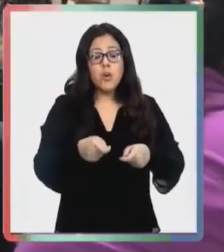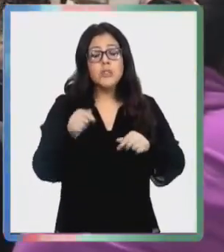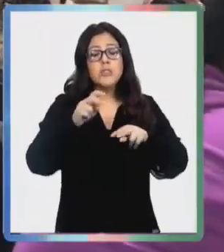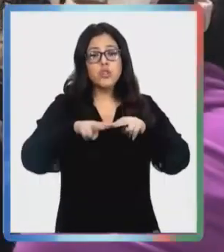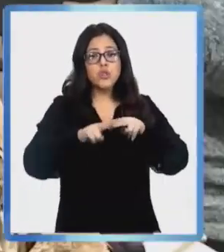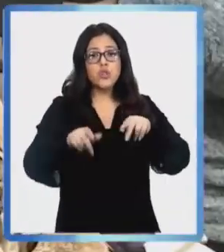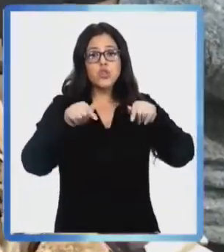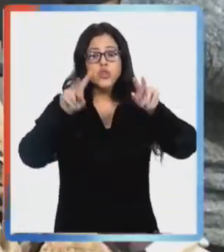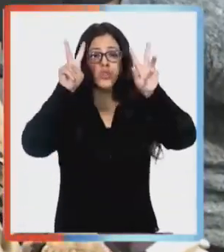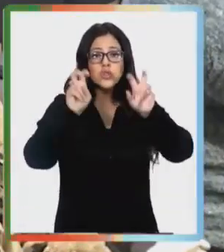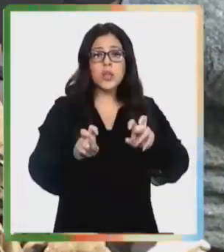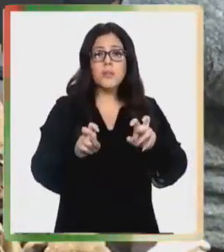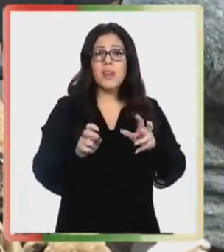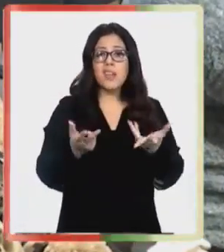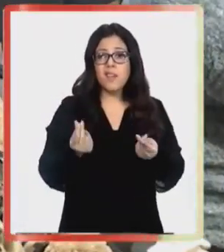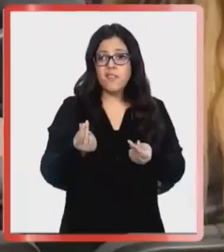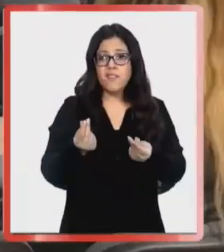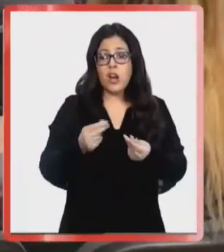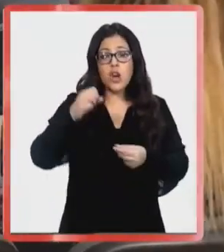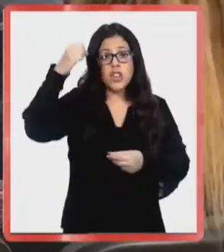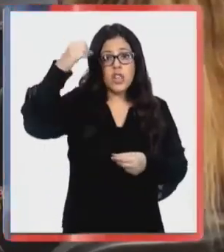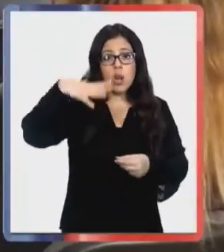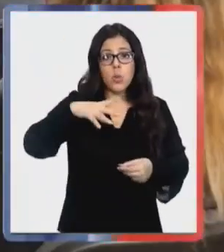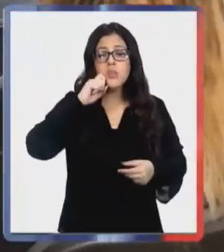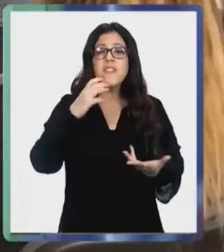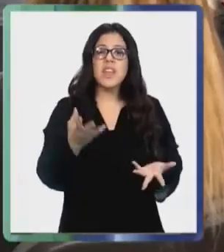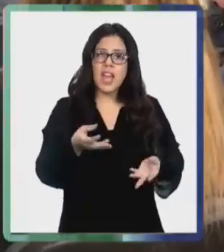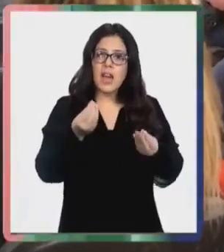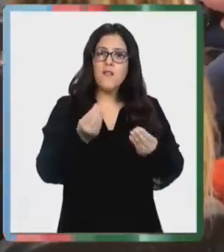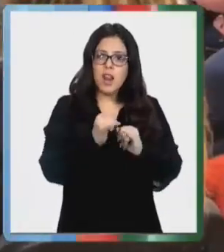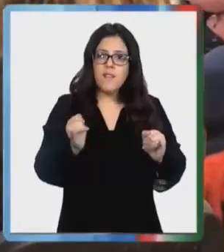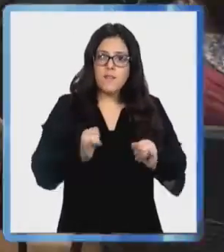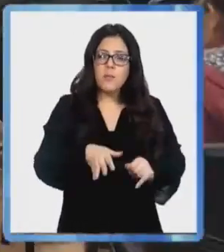tarifa de luz, parece ser por lo menos una buena manera de hacer uso racional de esta energía.